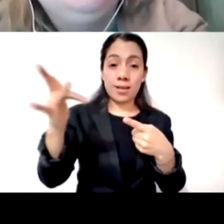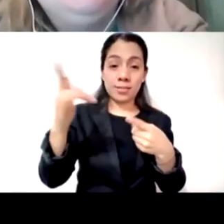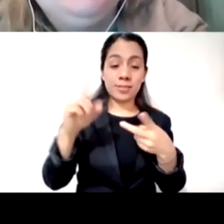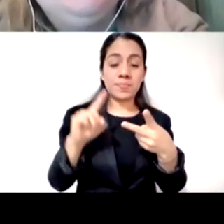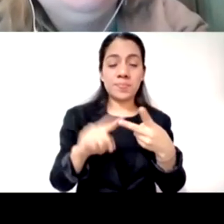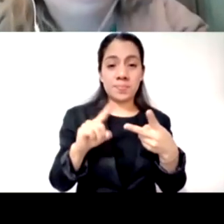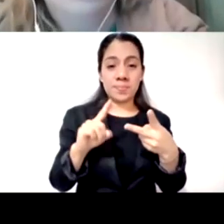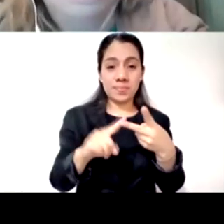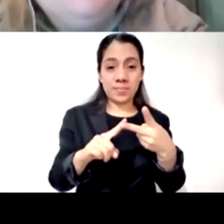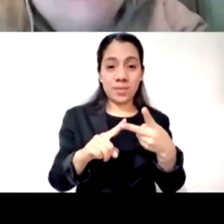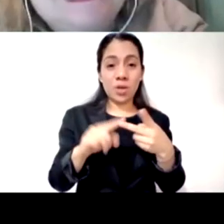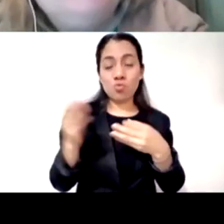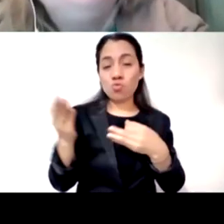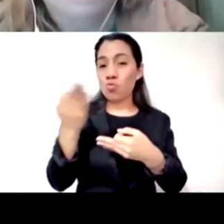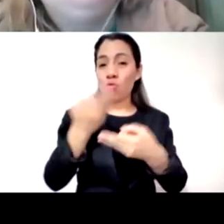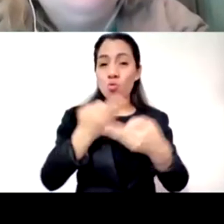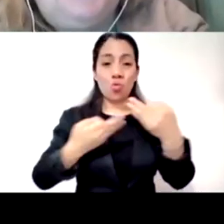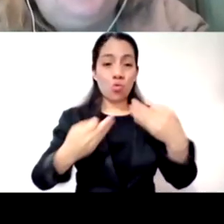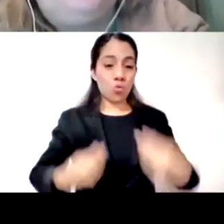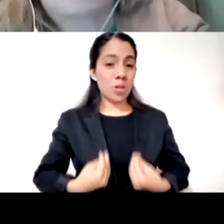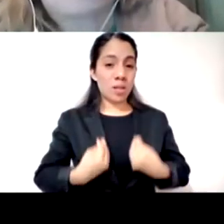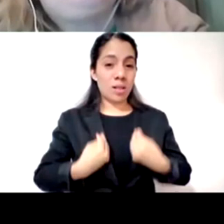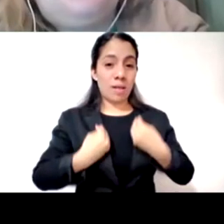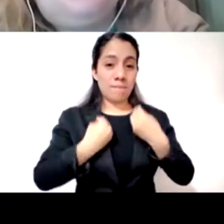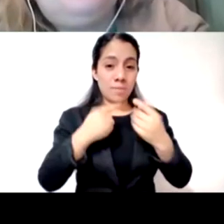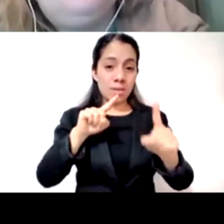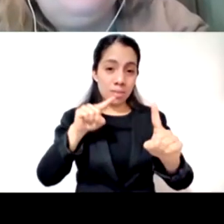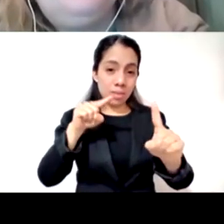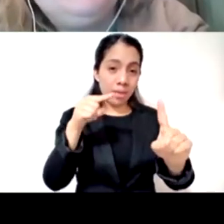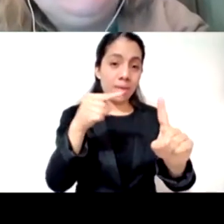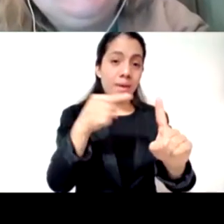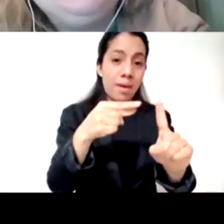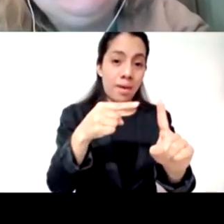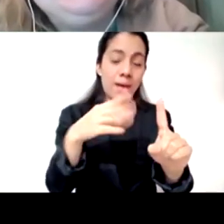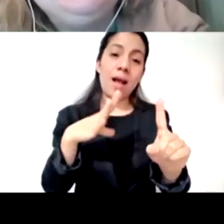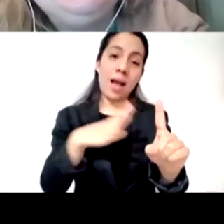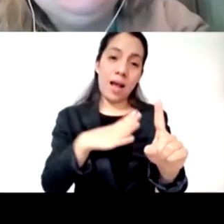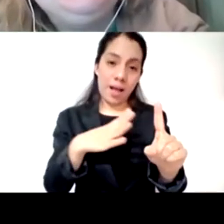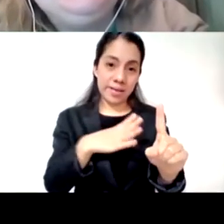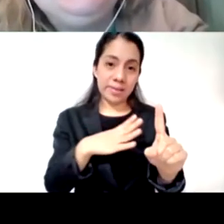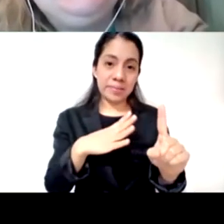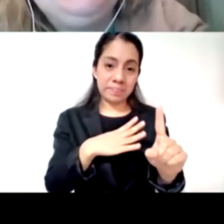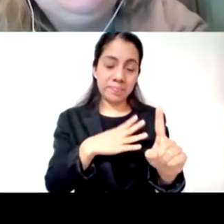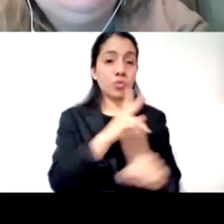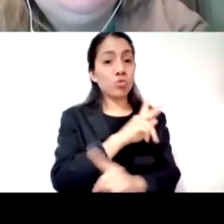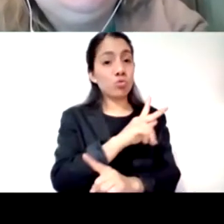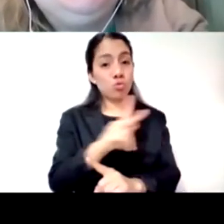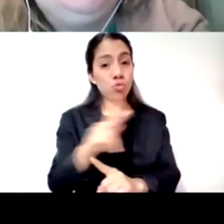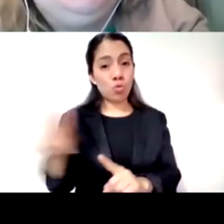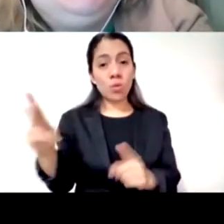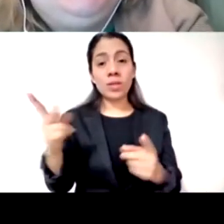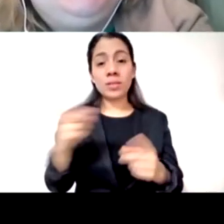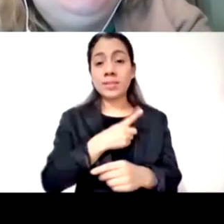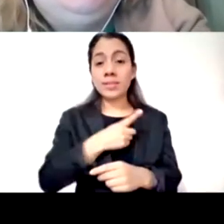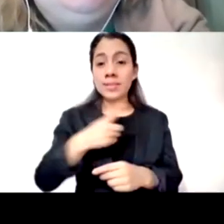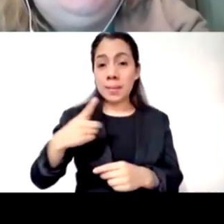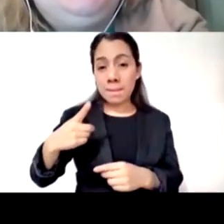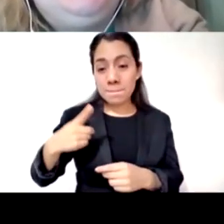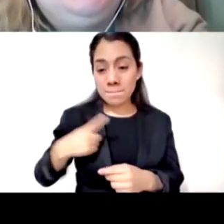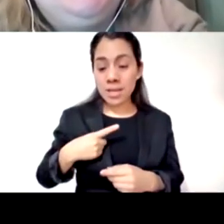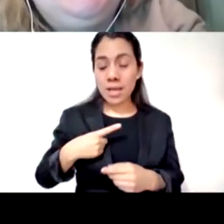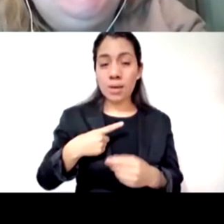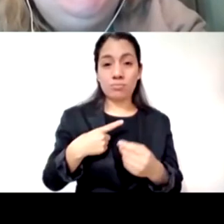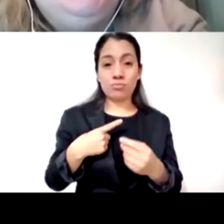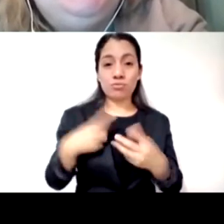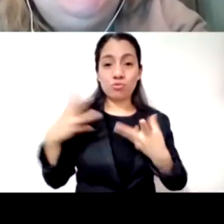tiene un para qué teníamos que estar hoy aquí todas nosotras y escuchando a tu audiencia a la audiencia